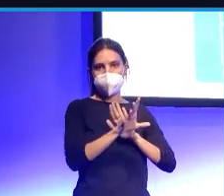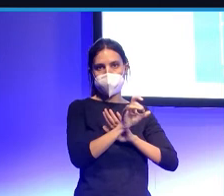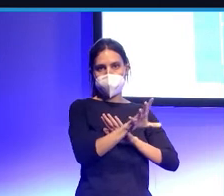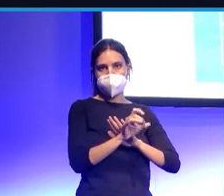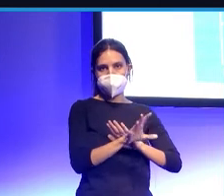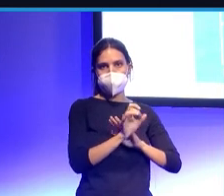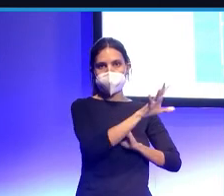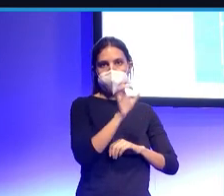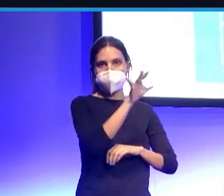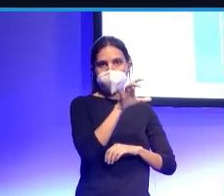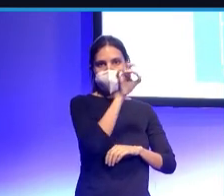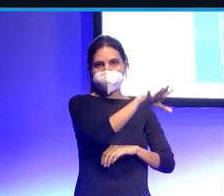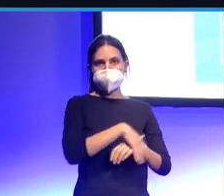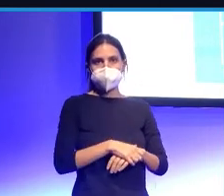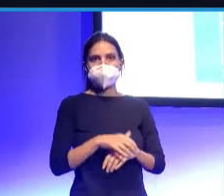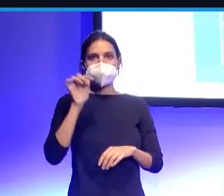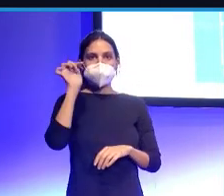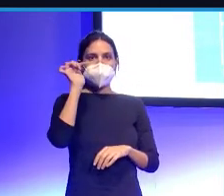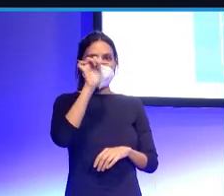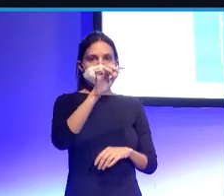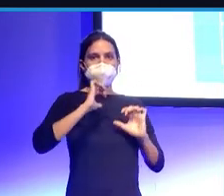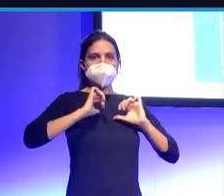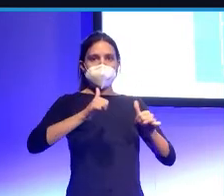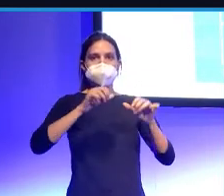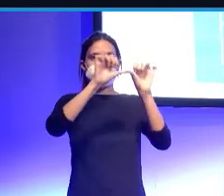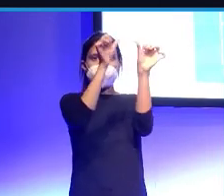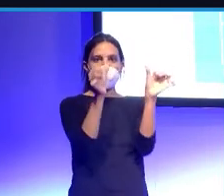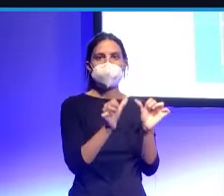el modelo de